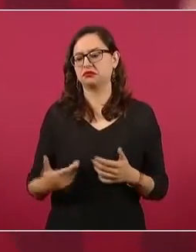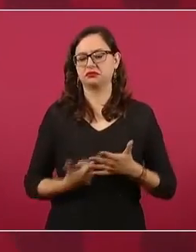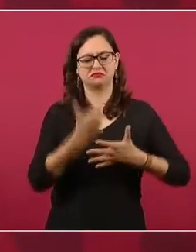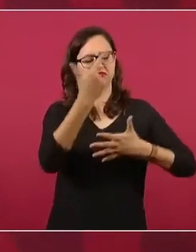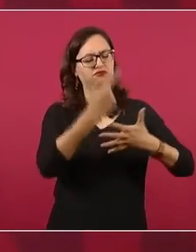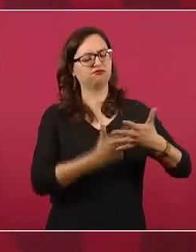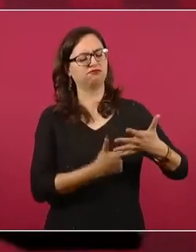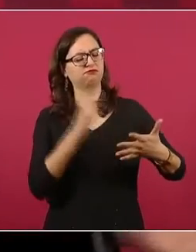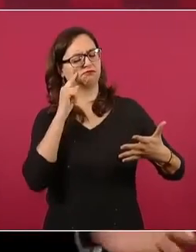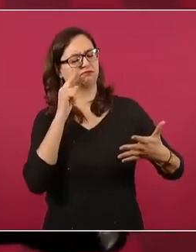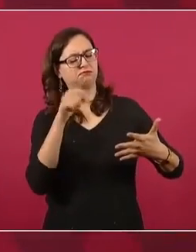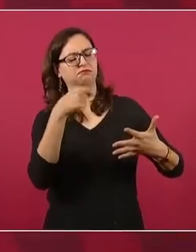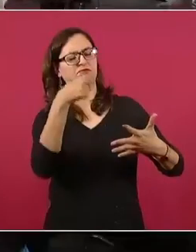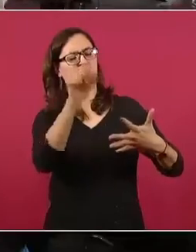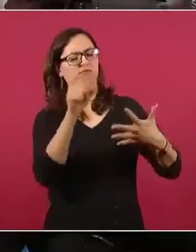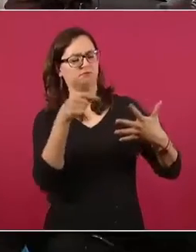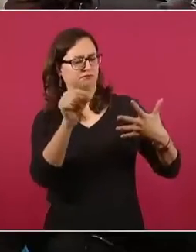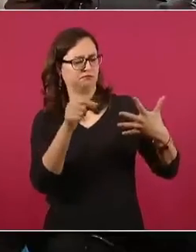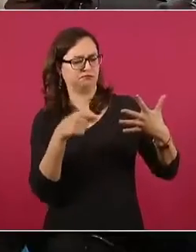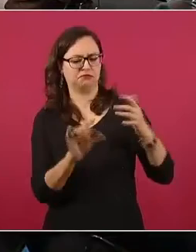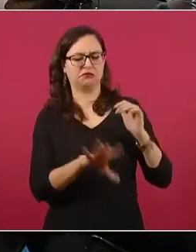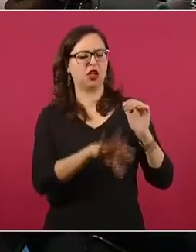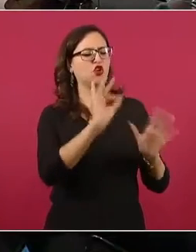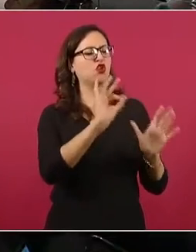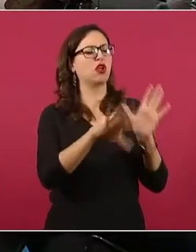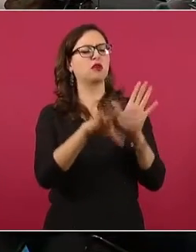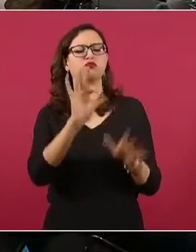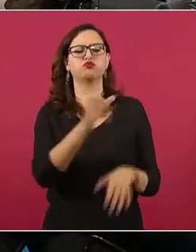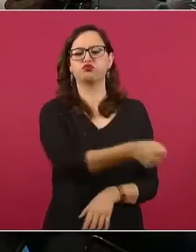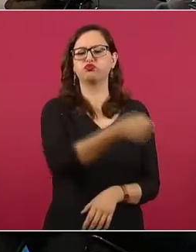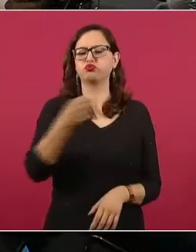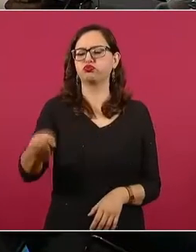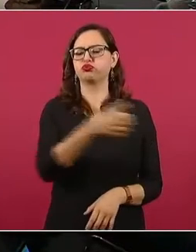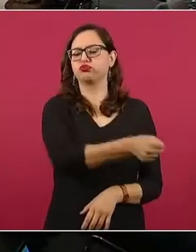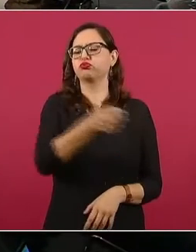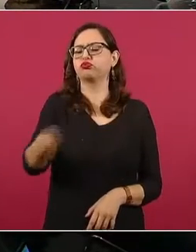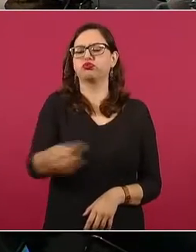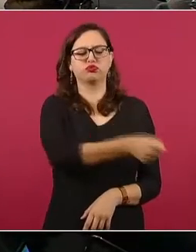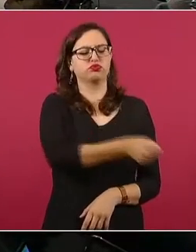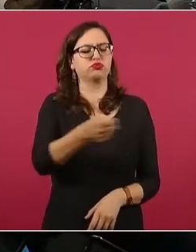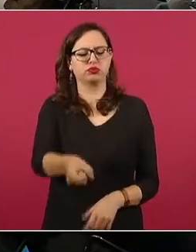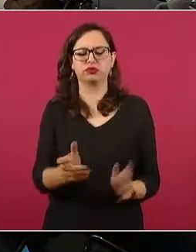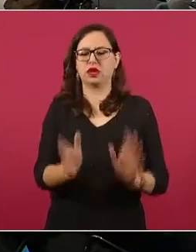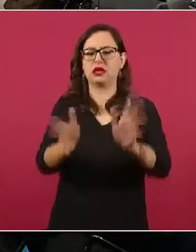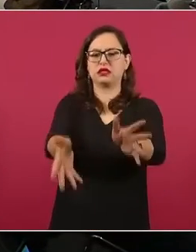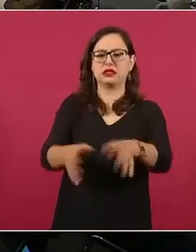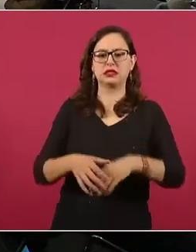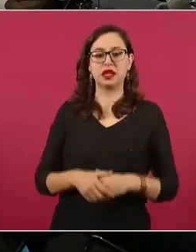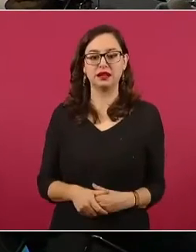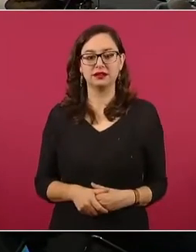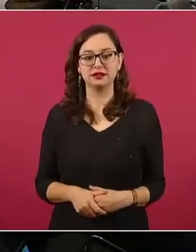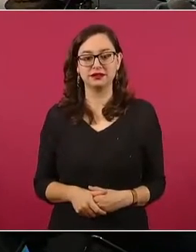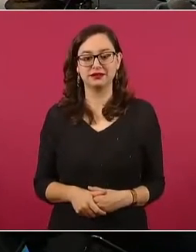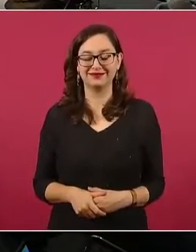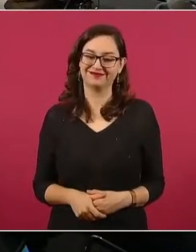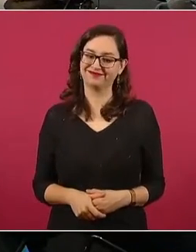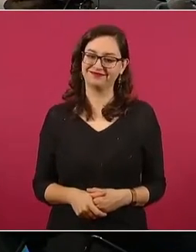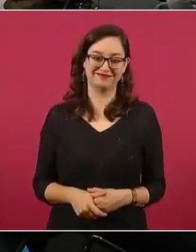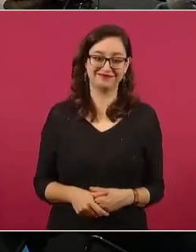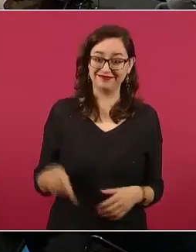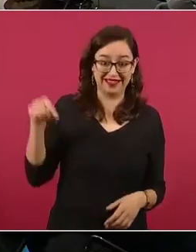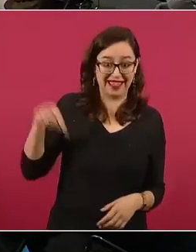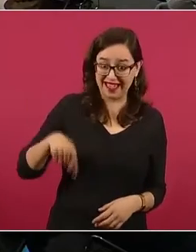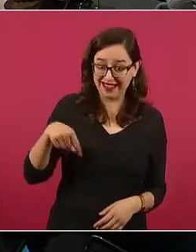perdiendo su tiempo quienes están pensando que porque son amigos de un influyente,